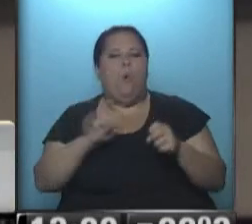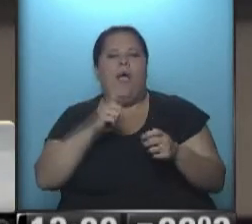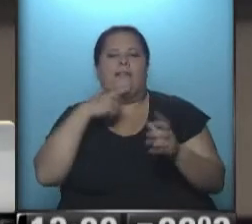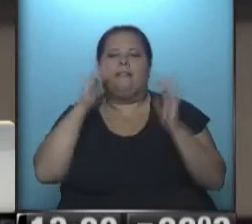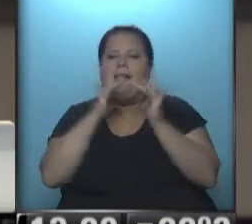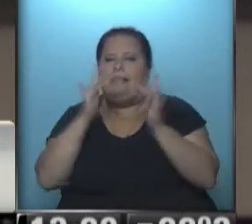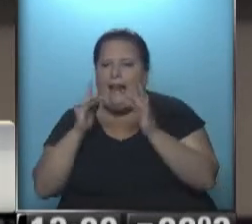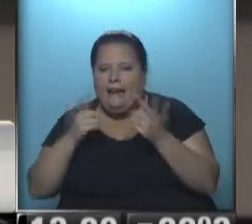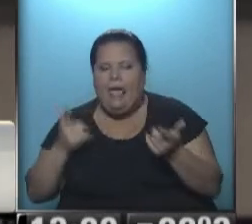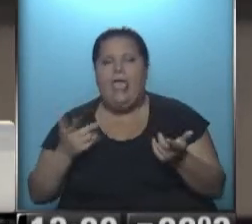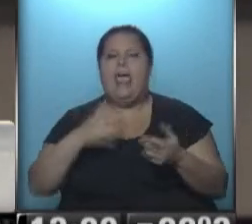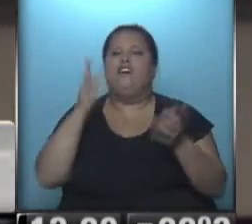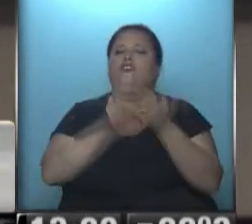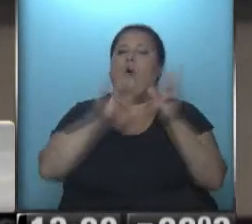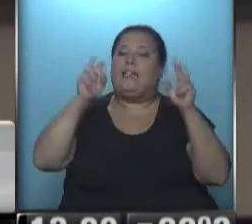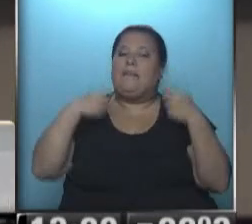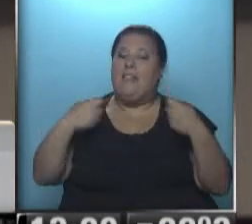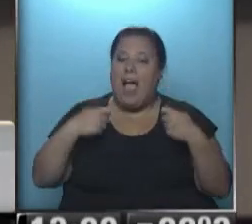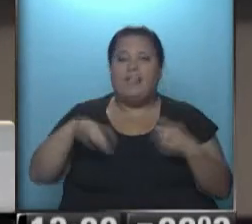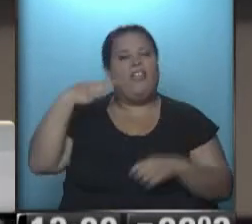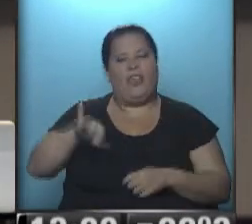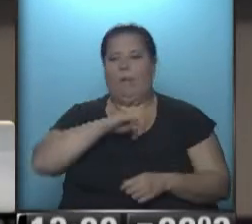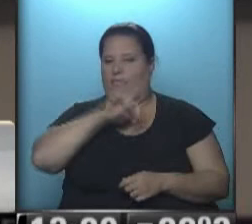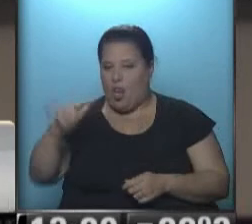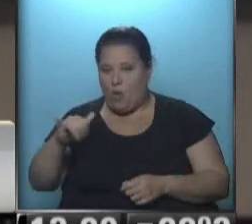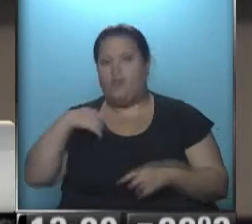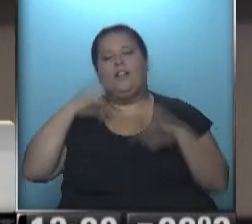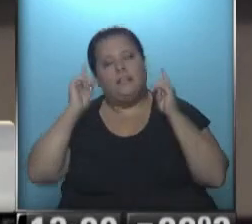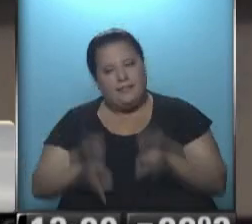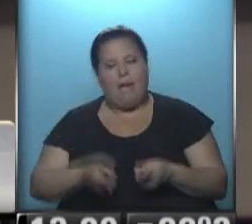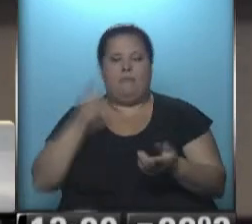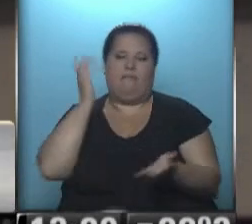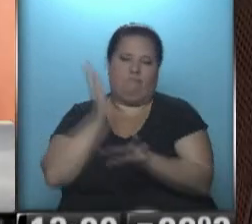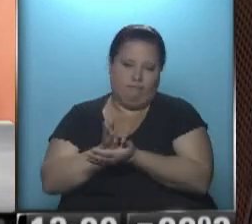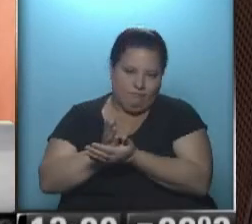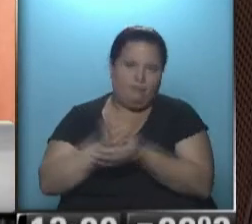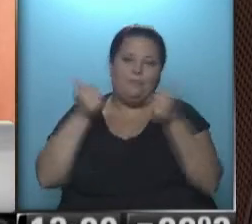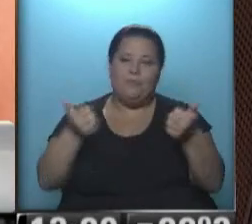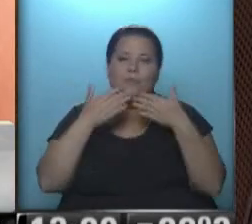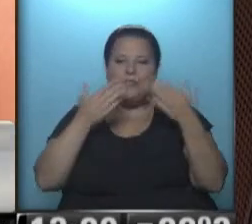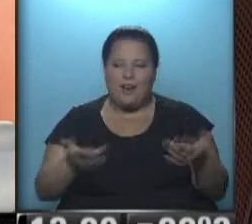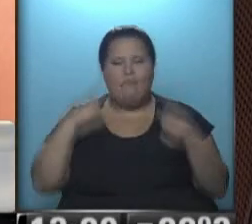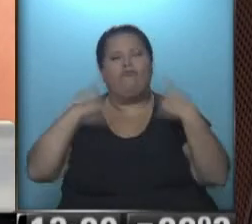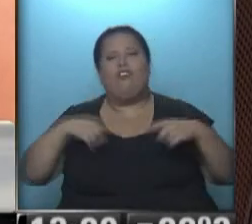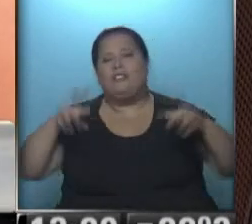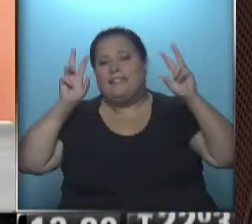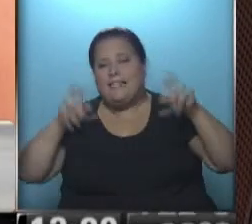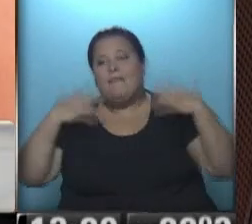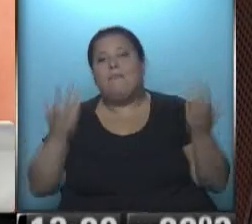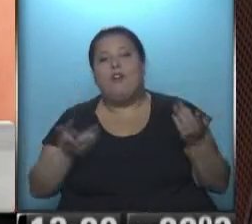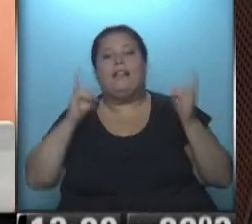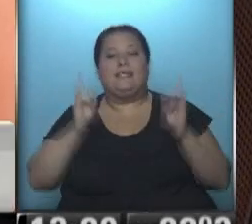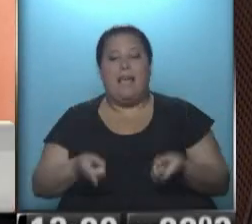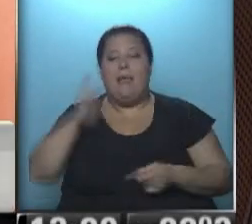en la página web todo lo relacionado con sus consumos, tiene que hacer la denuncia para que nosotros también podamos tomar las medidas. Buenísimo gusto. Tenemos muchísimos temas, por supuesto, porque